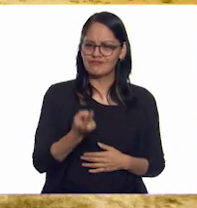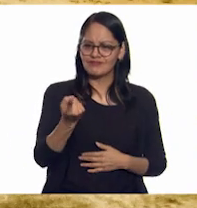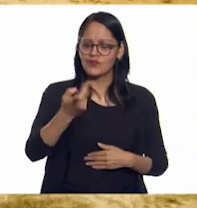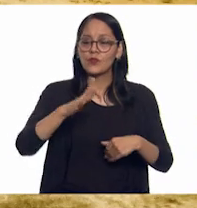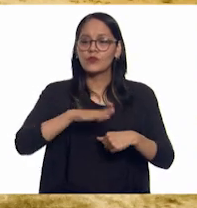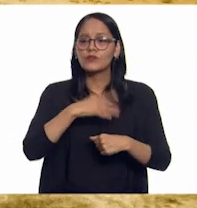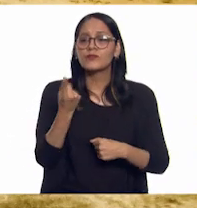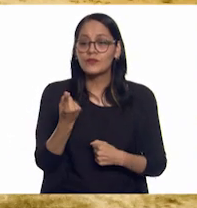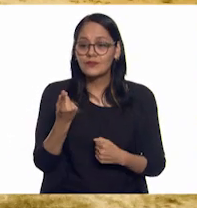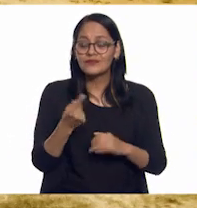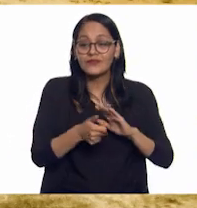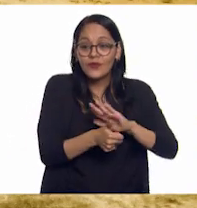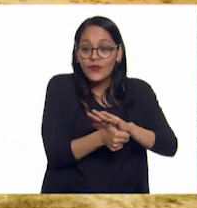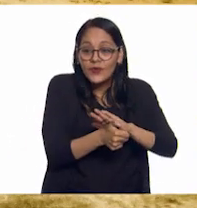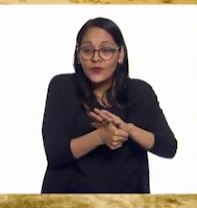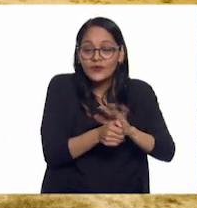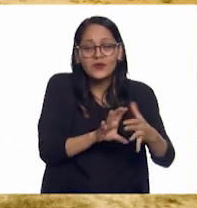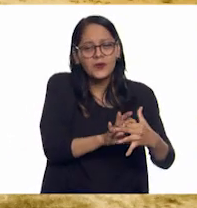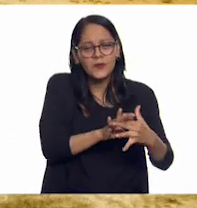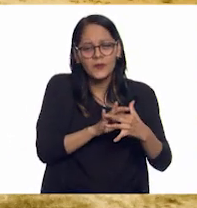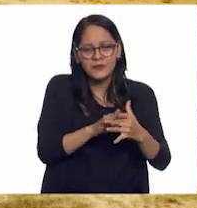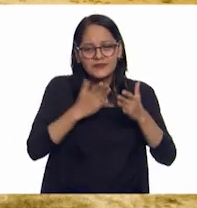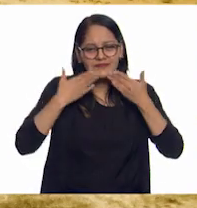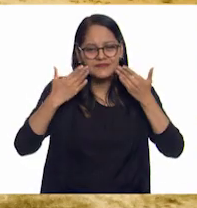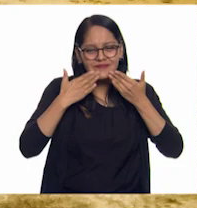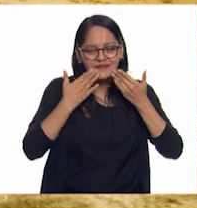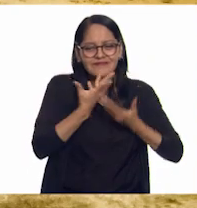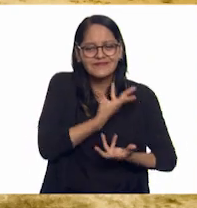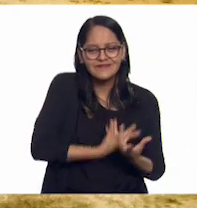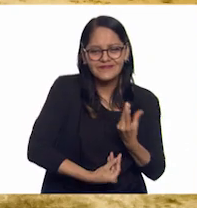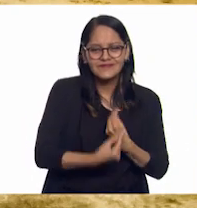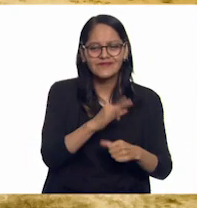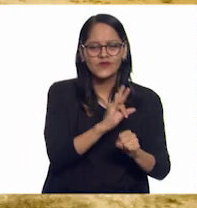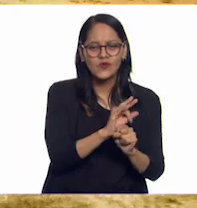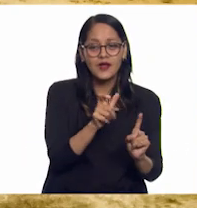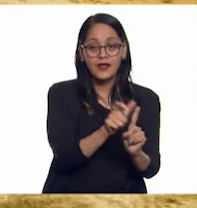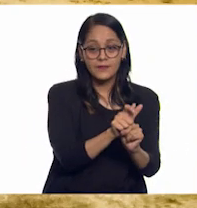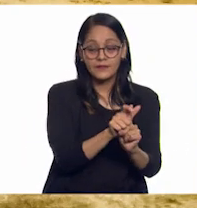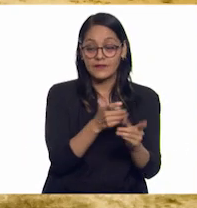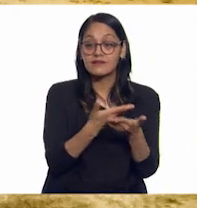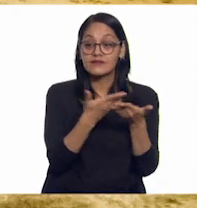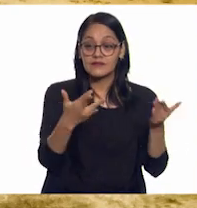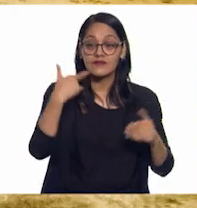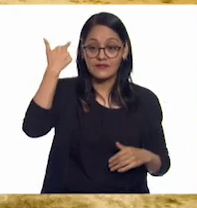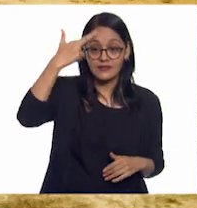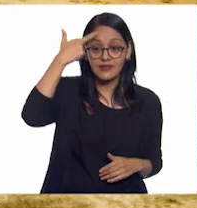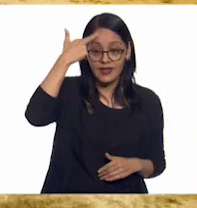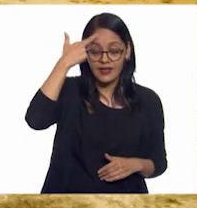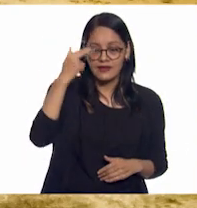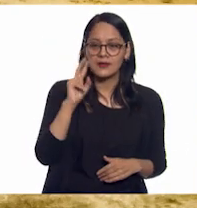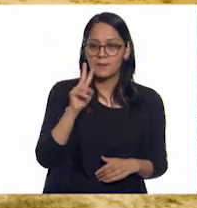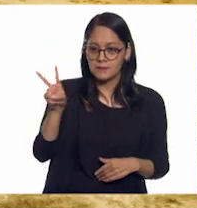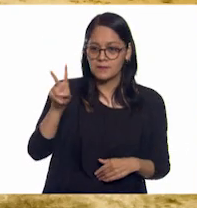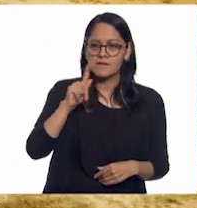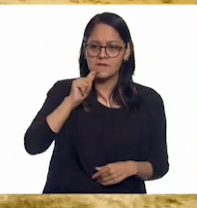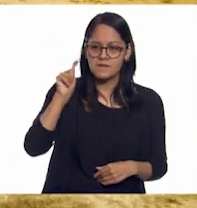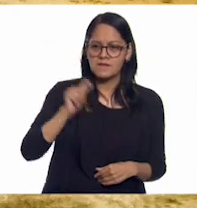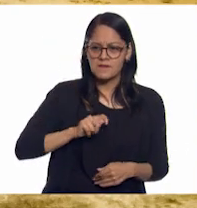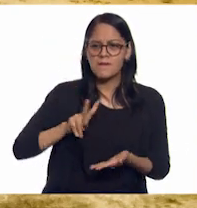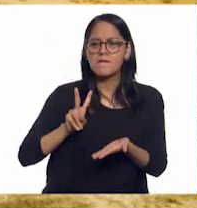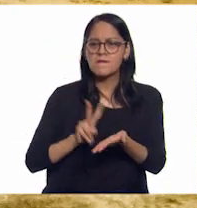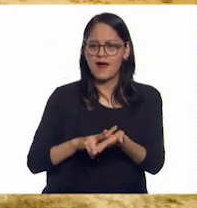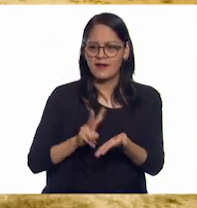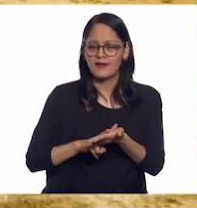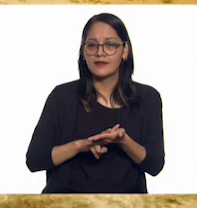empatía con la tortuga. El rey, en agradecimiento y valorando la amistad que